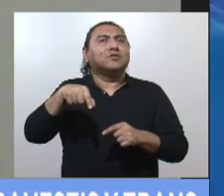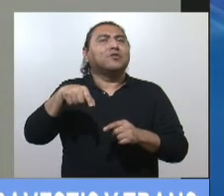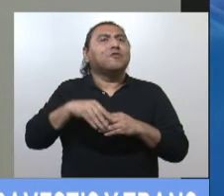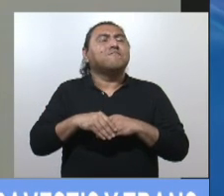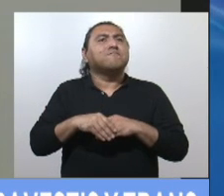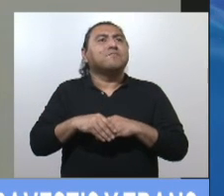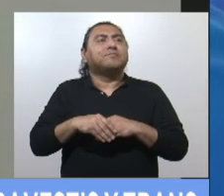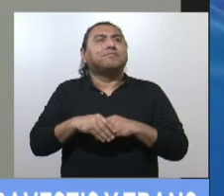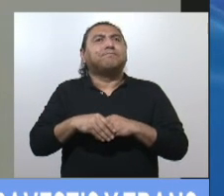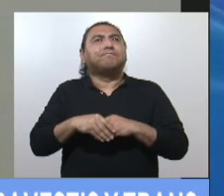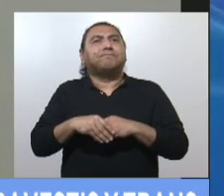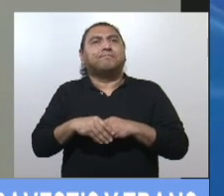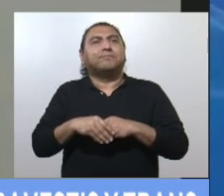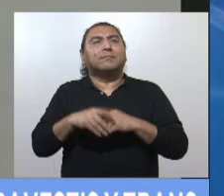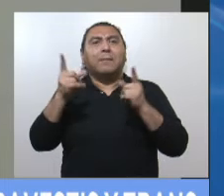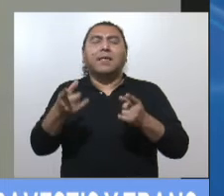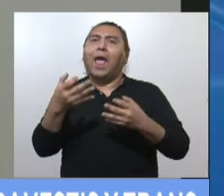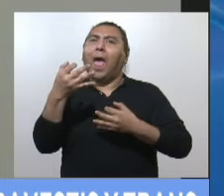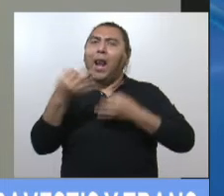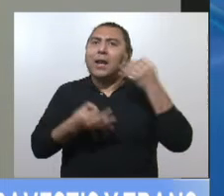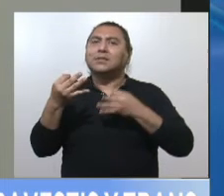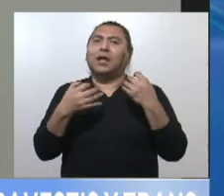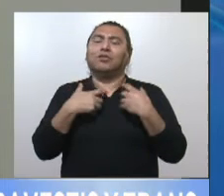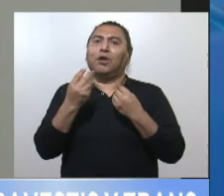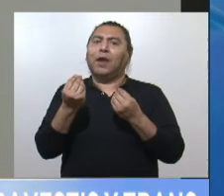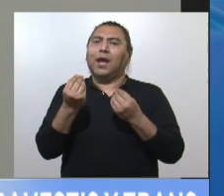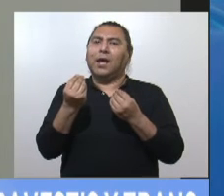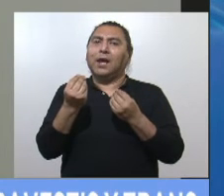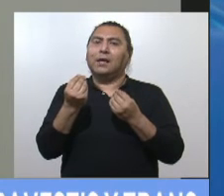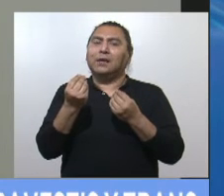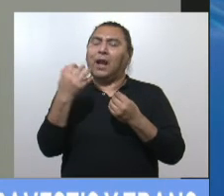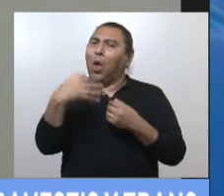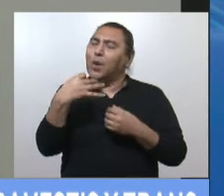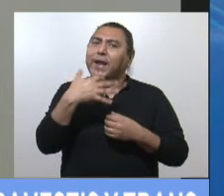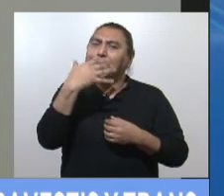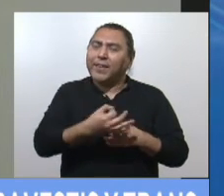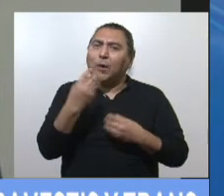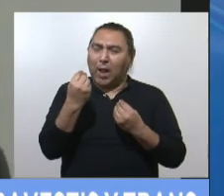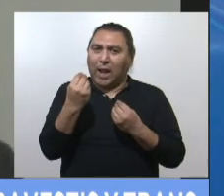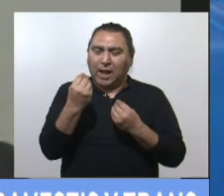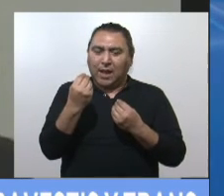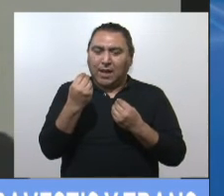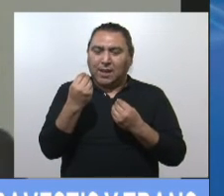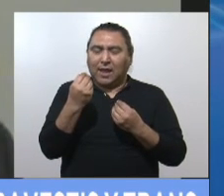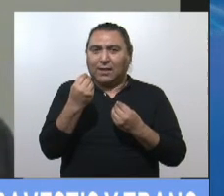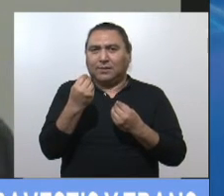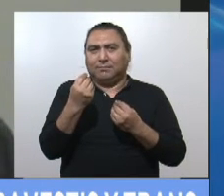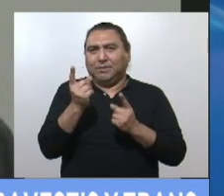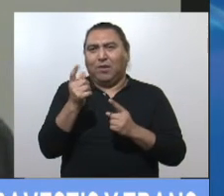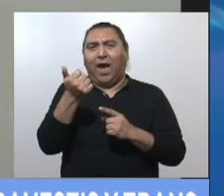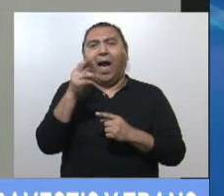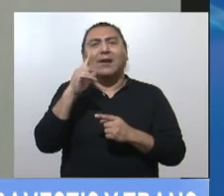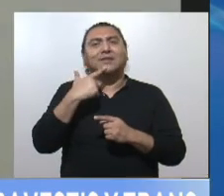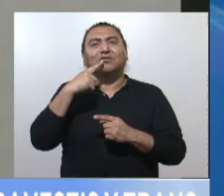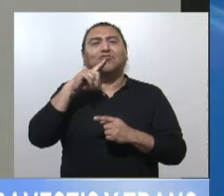analizando que es cierto que la única verdad es la realidad, como decía Aristóteles en ese momento, que